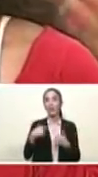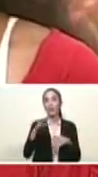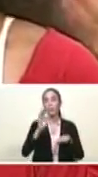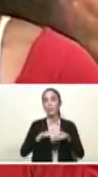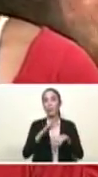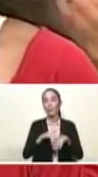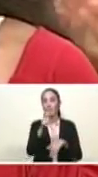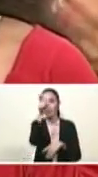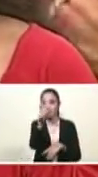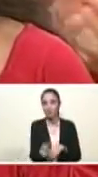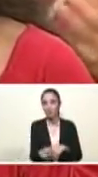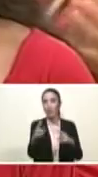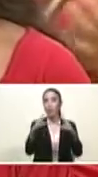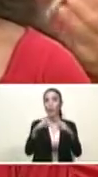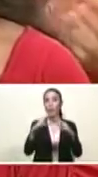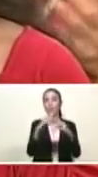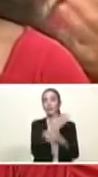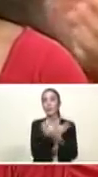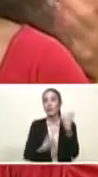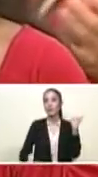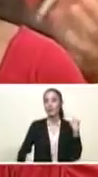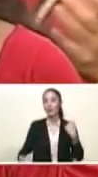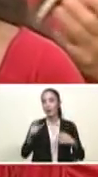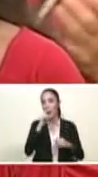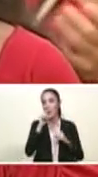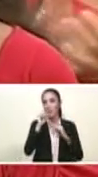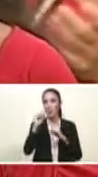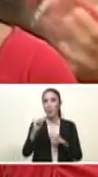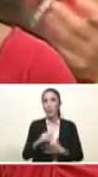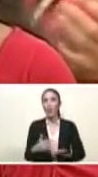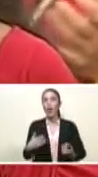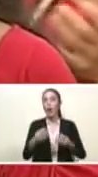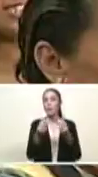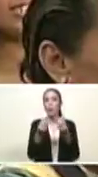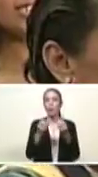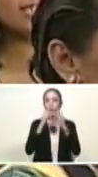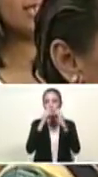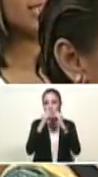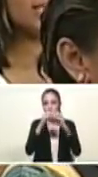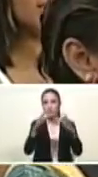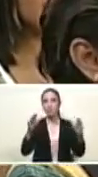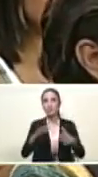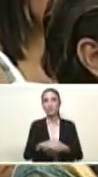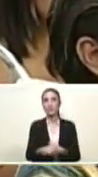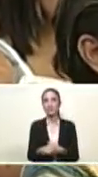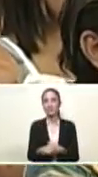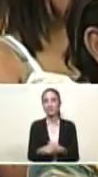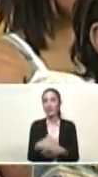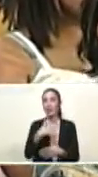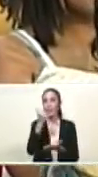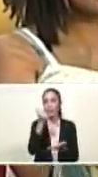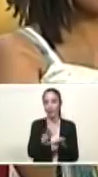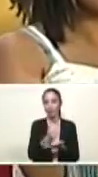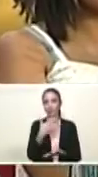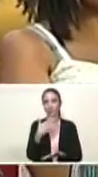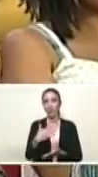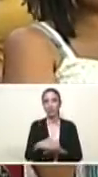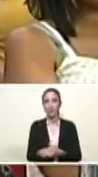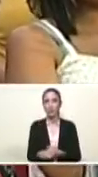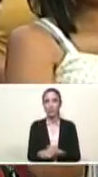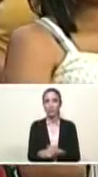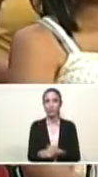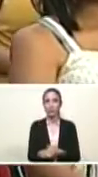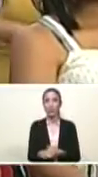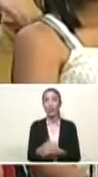tenerlo cara a cara. Y desearle muchas bendiciones. Amén. Gracias. A mí me hace